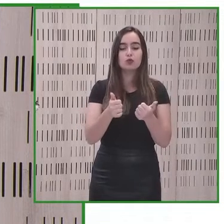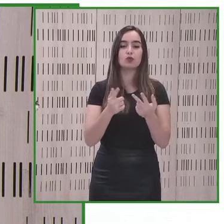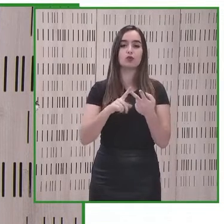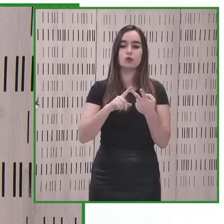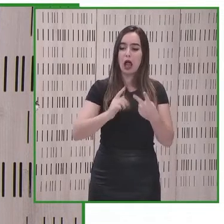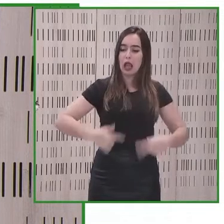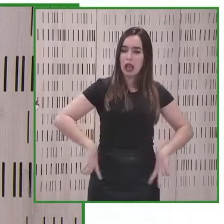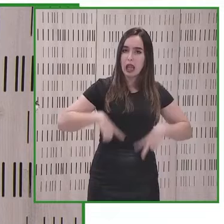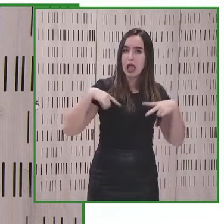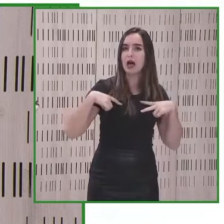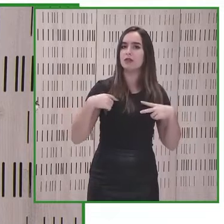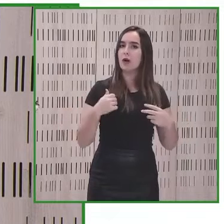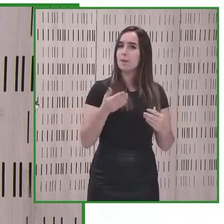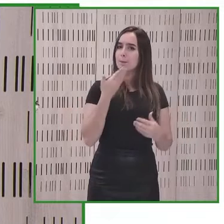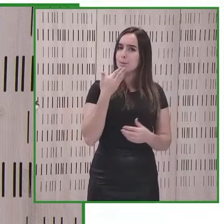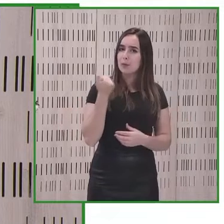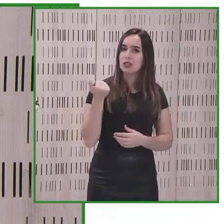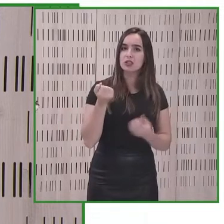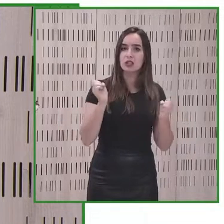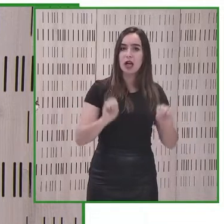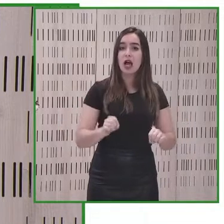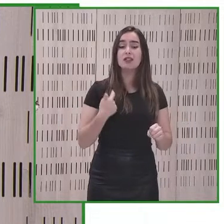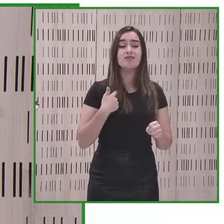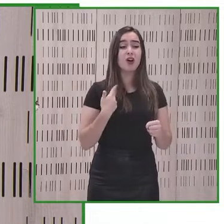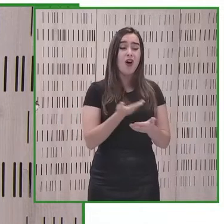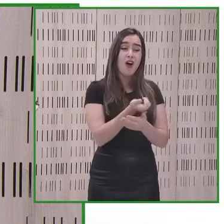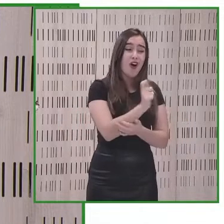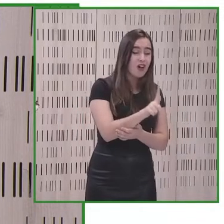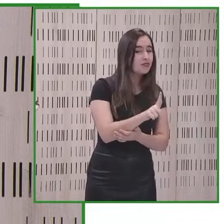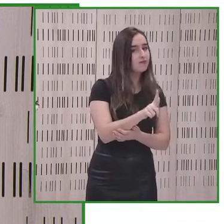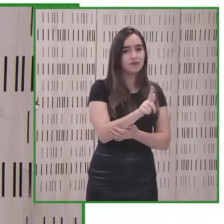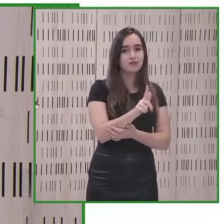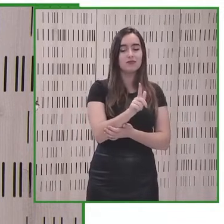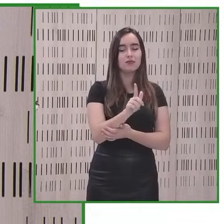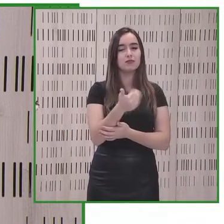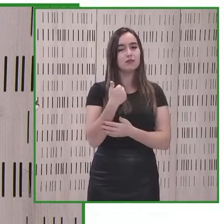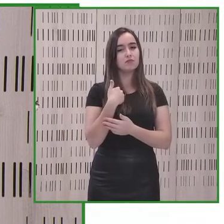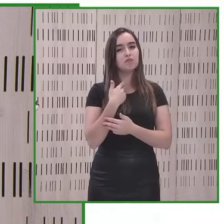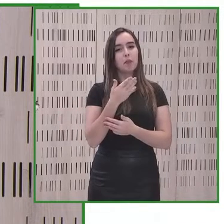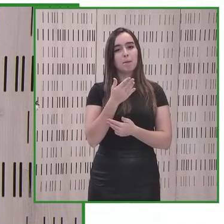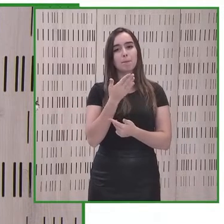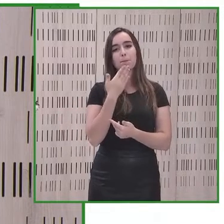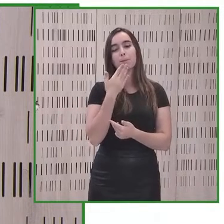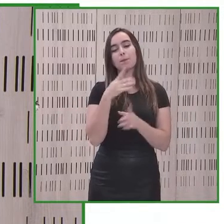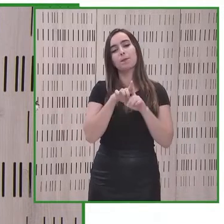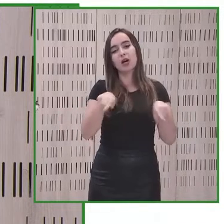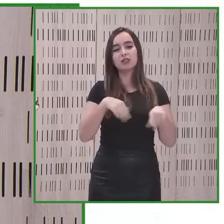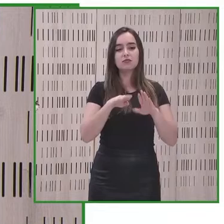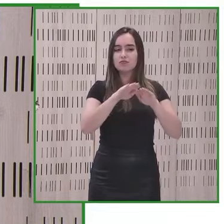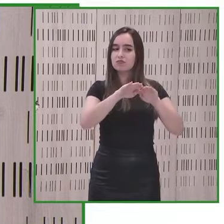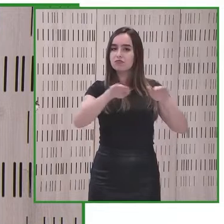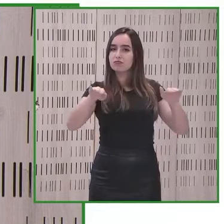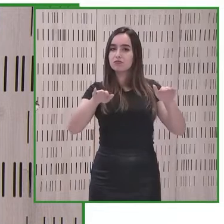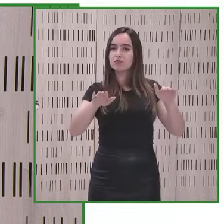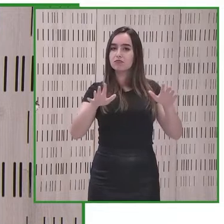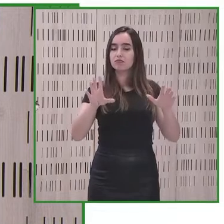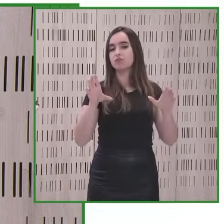de de de no pocos sino de bastantes es verdad que no la mayoría pero de bastantes tratando de que sea un mundo mejor para todos un mundo en el que todos